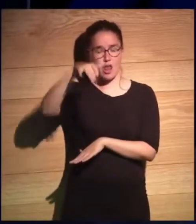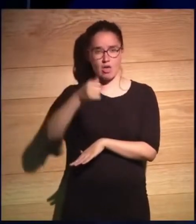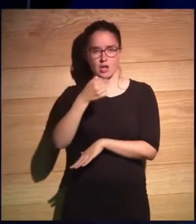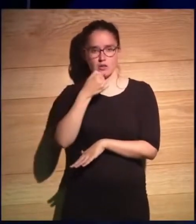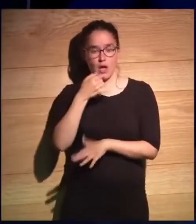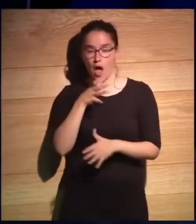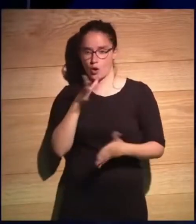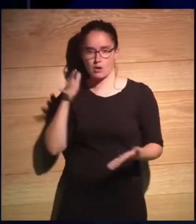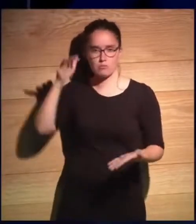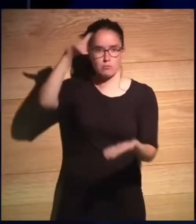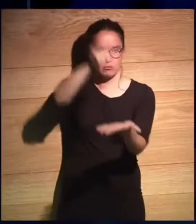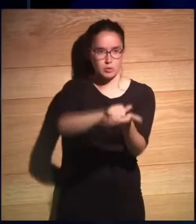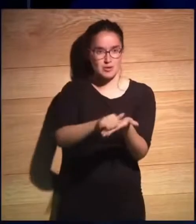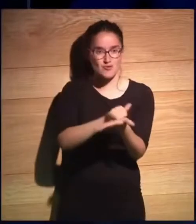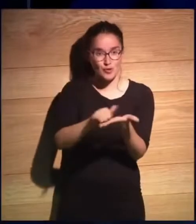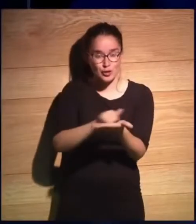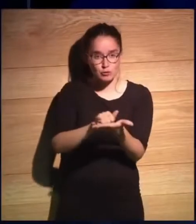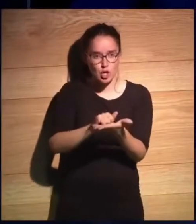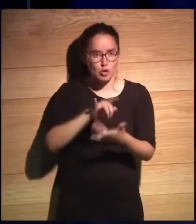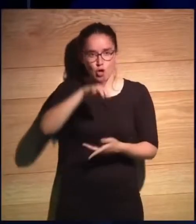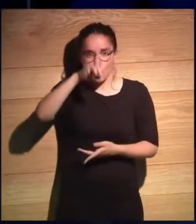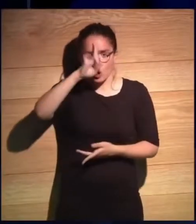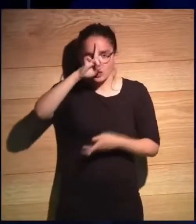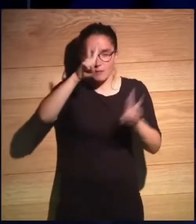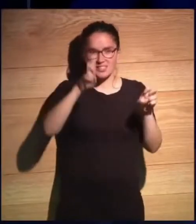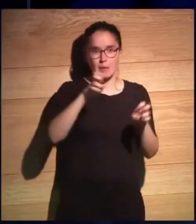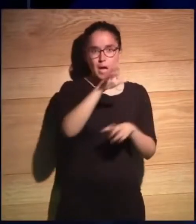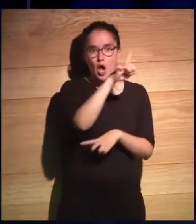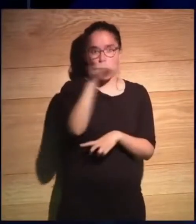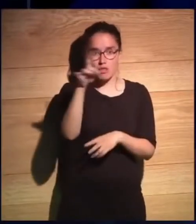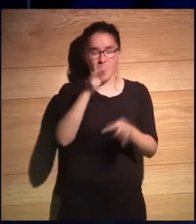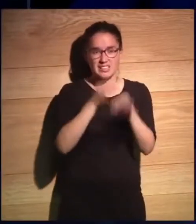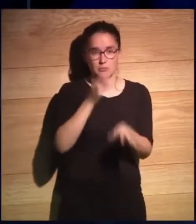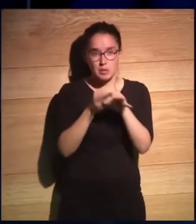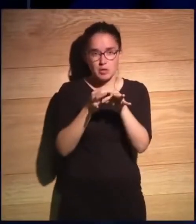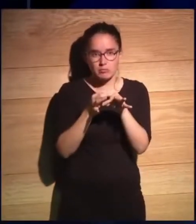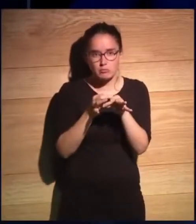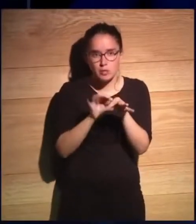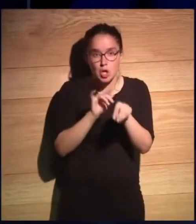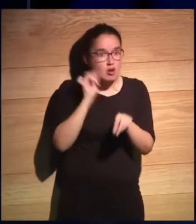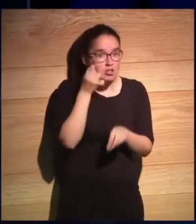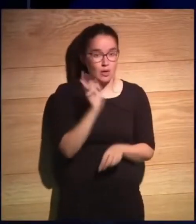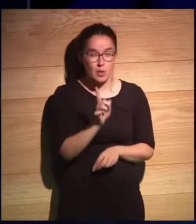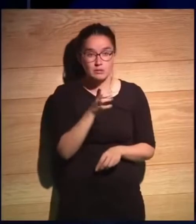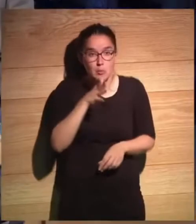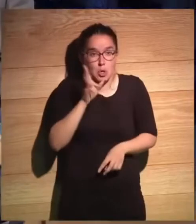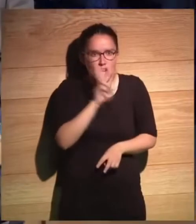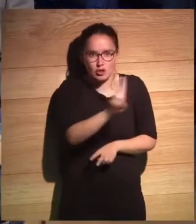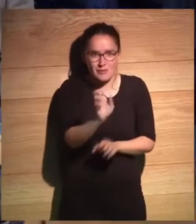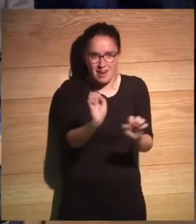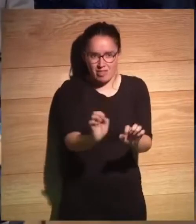el 11S pasó, nunca lo descubriría. Porque no hay restos de aquello, ni la ciudad se ha resentido de aquello, La vida de la ciudad.